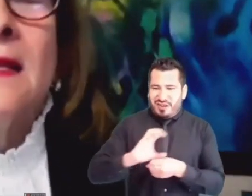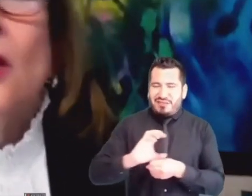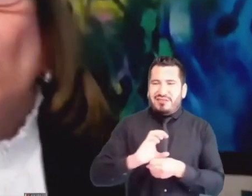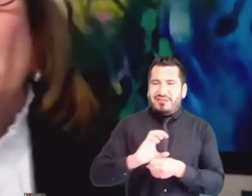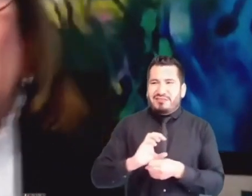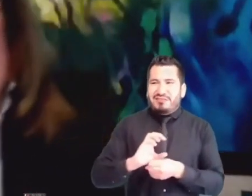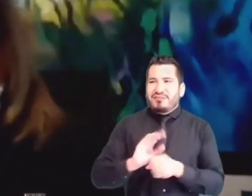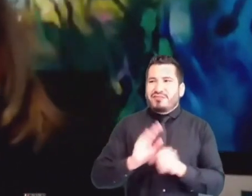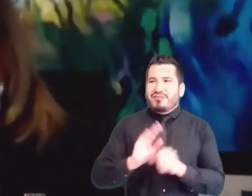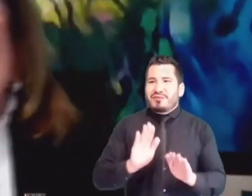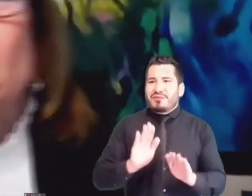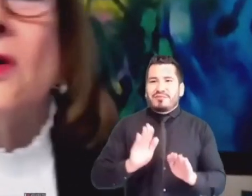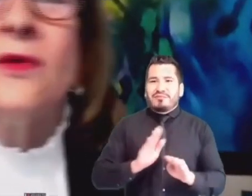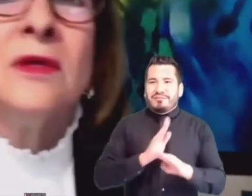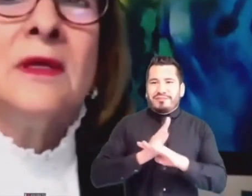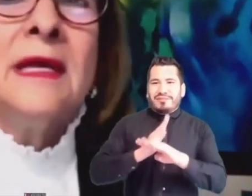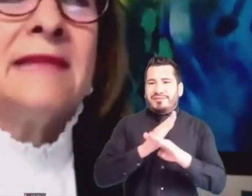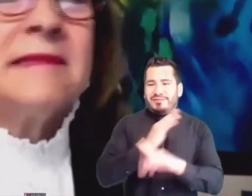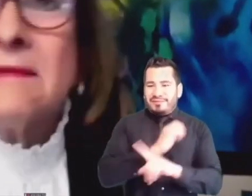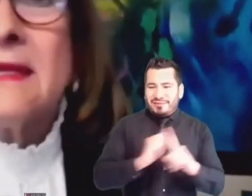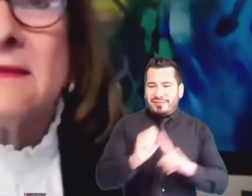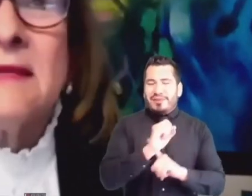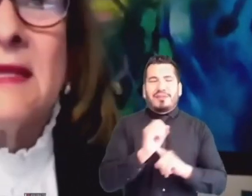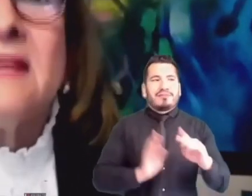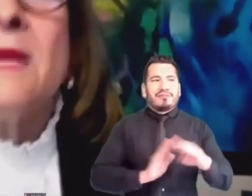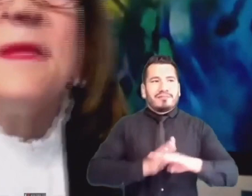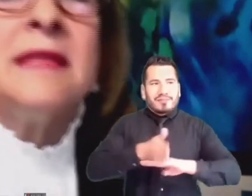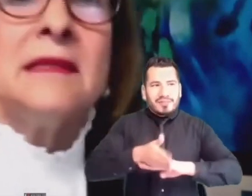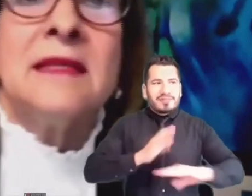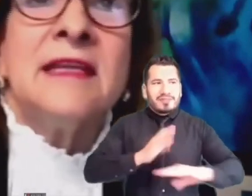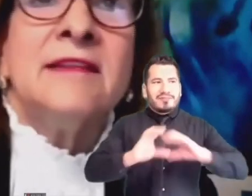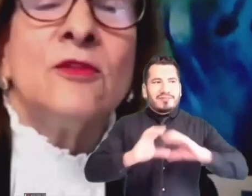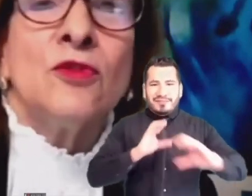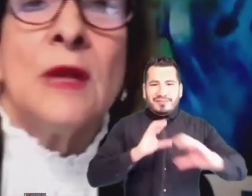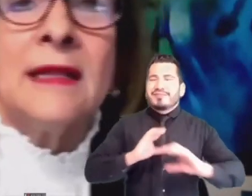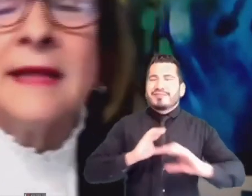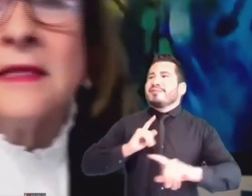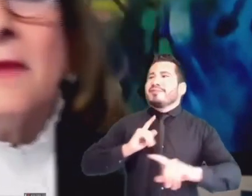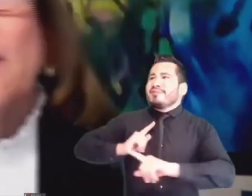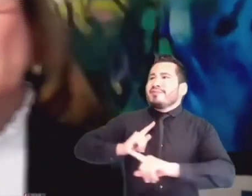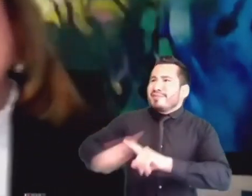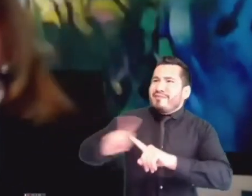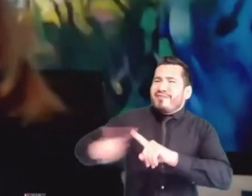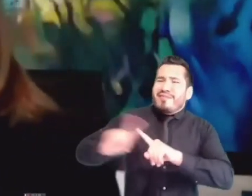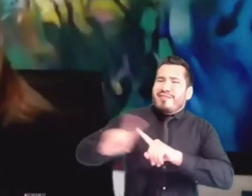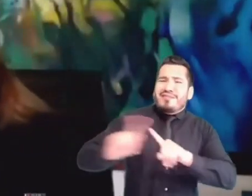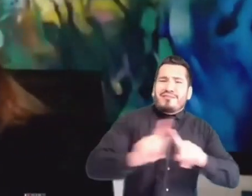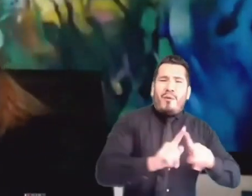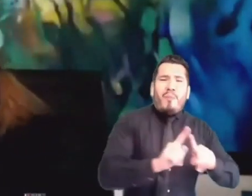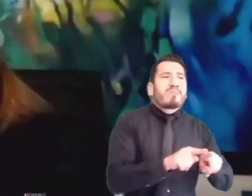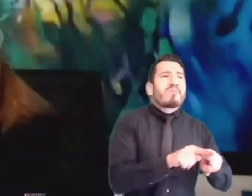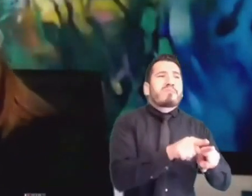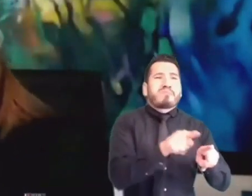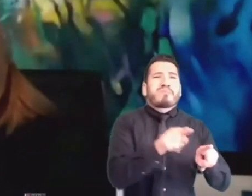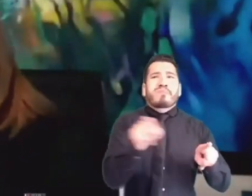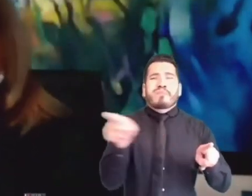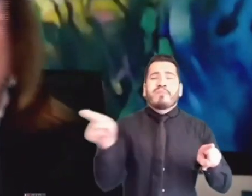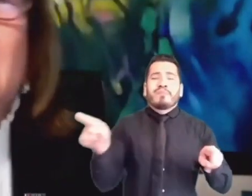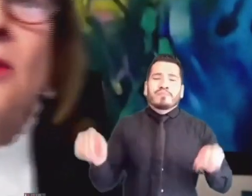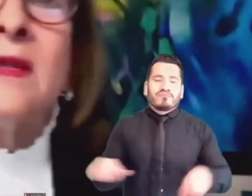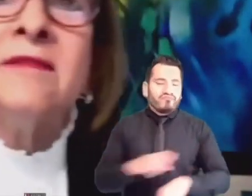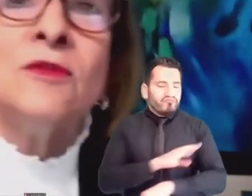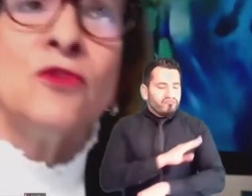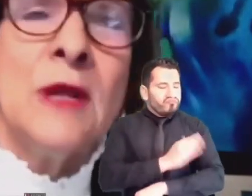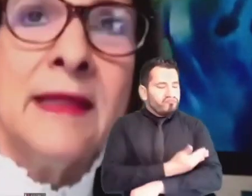los medios de comunicación, etcétera, etcétera, independientes de esa institucionalidad, pero que tienen poder y ejercen poder